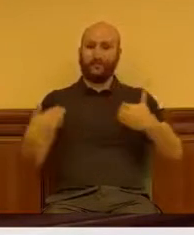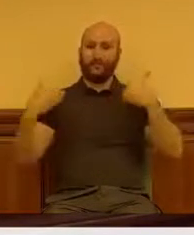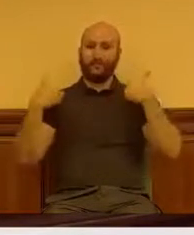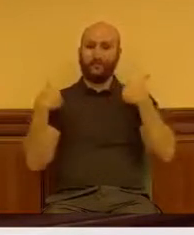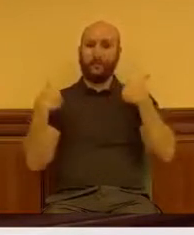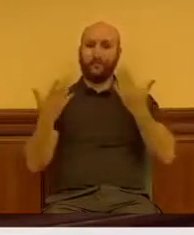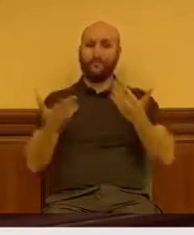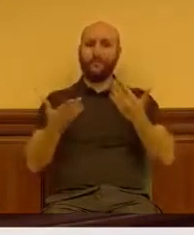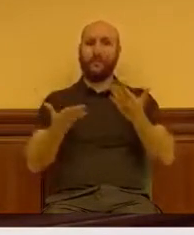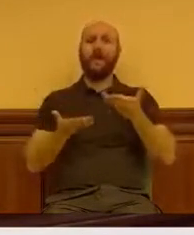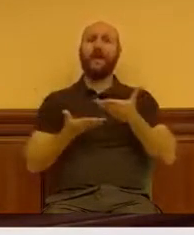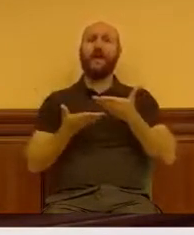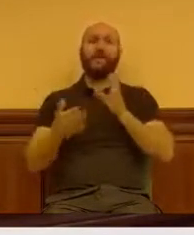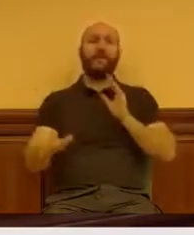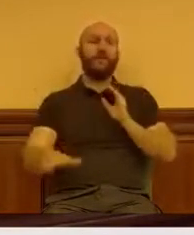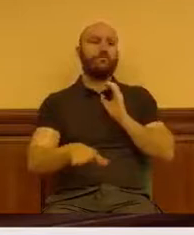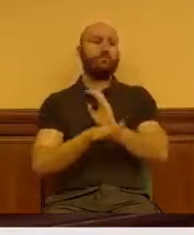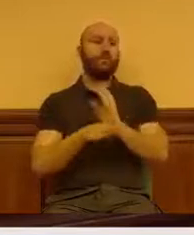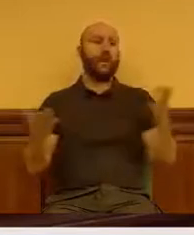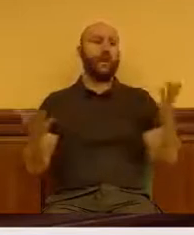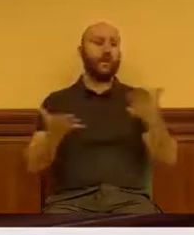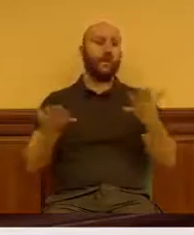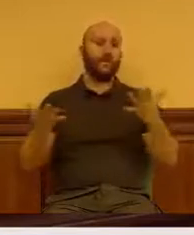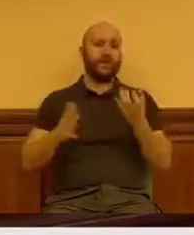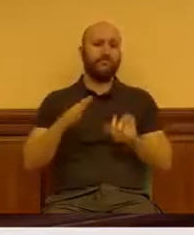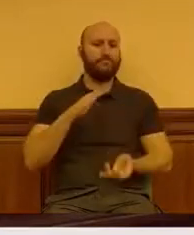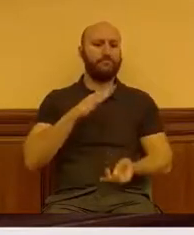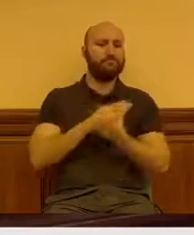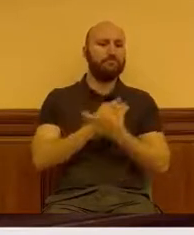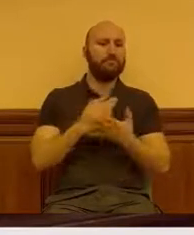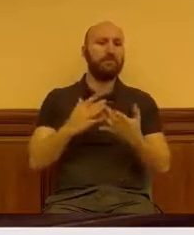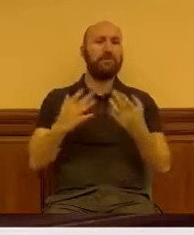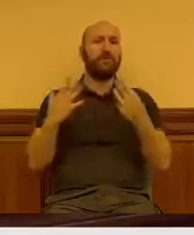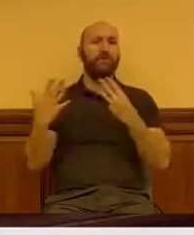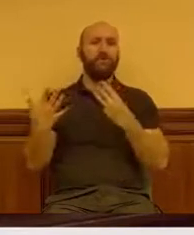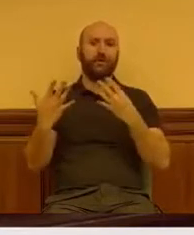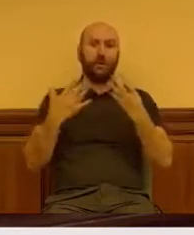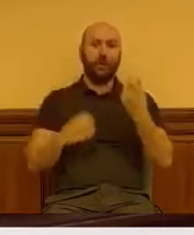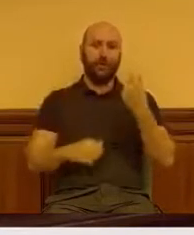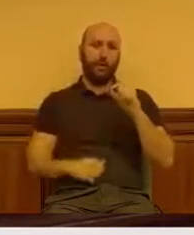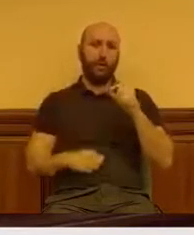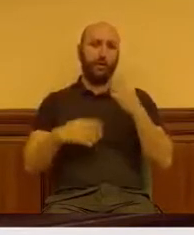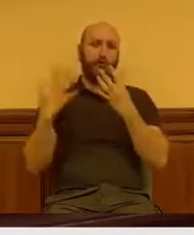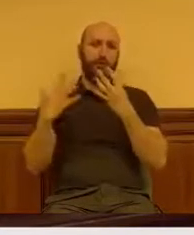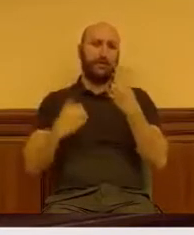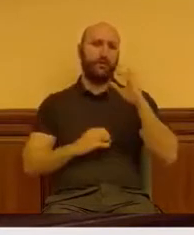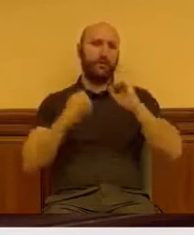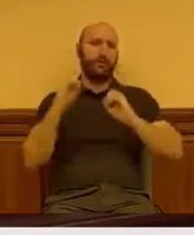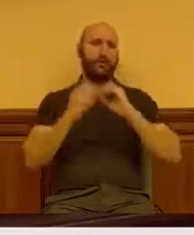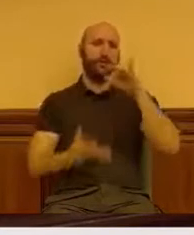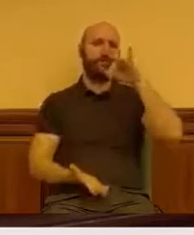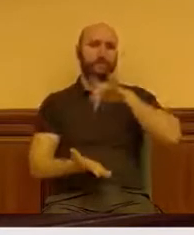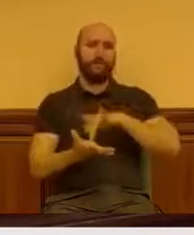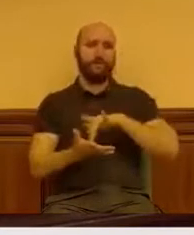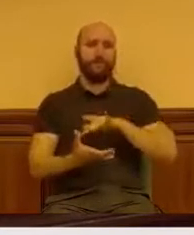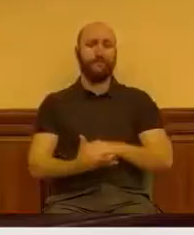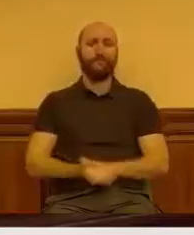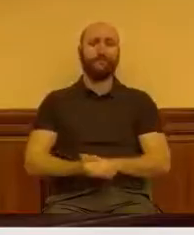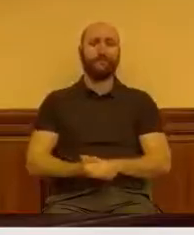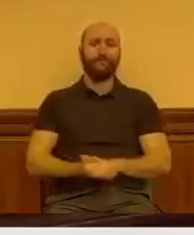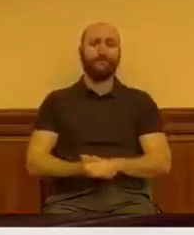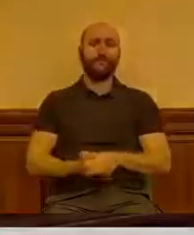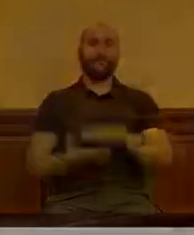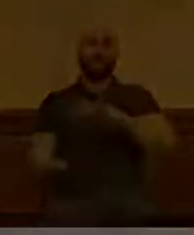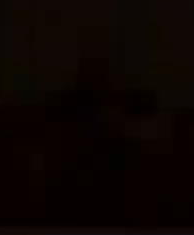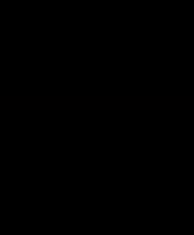de emergencia se ejecutaron en un 89,91%. ¿En cuánto se han ejecutado en 2020?